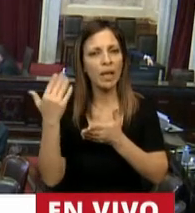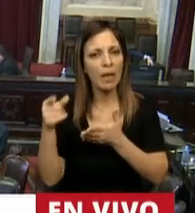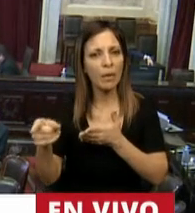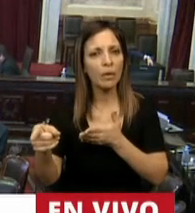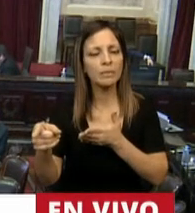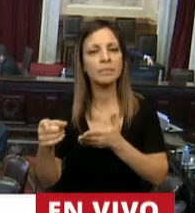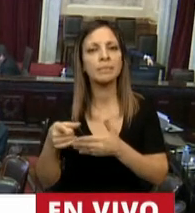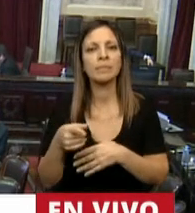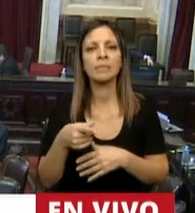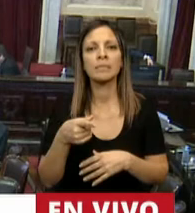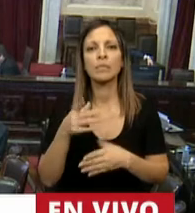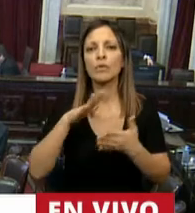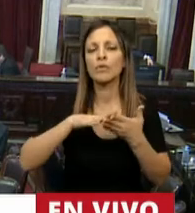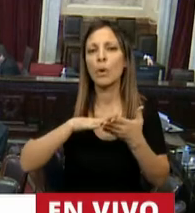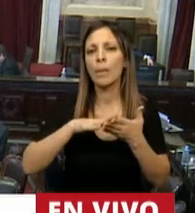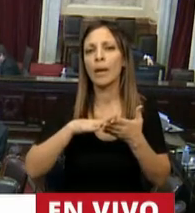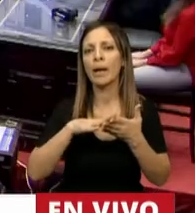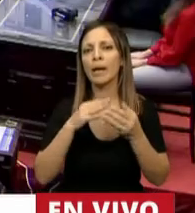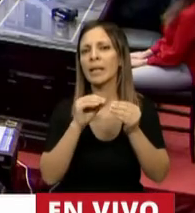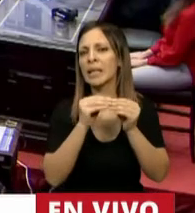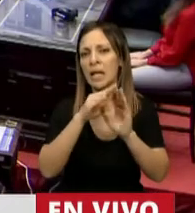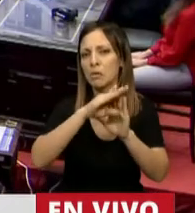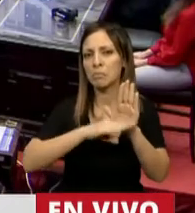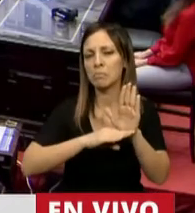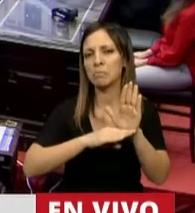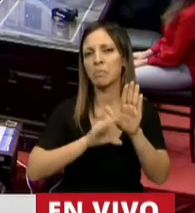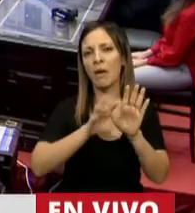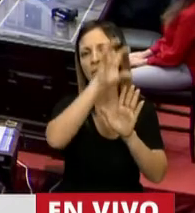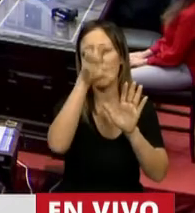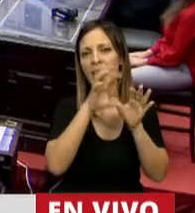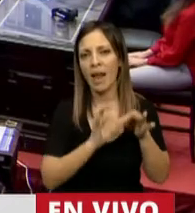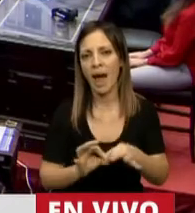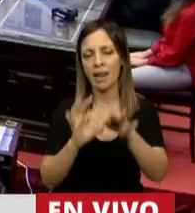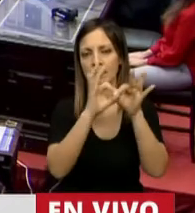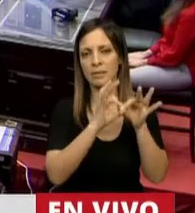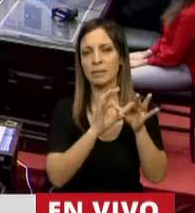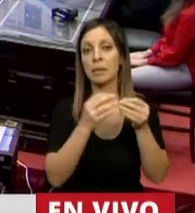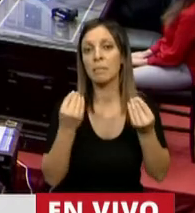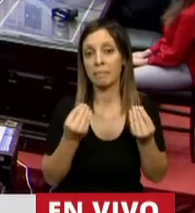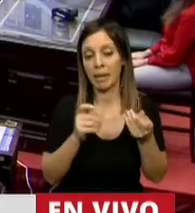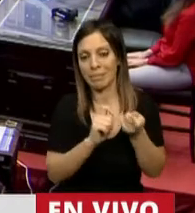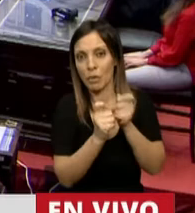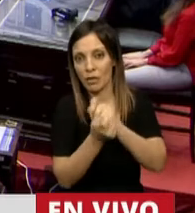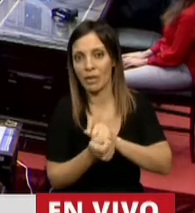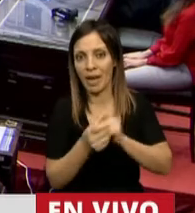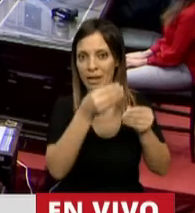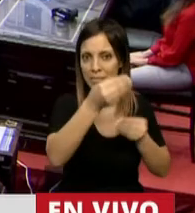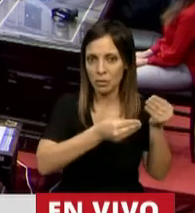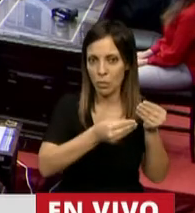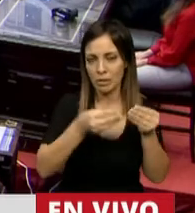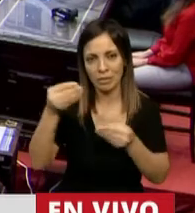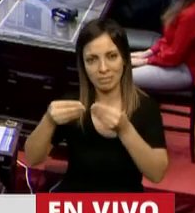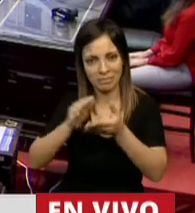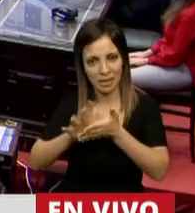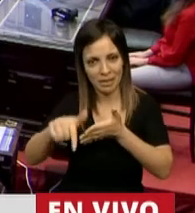hincapié en criterios esencialmente federales que se tomaron en cuenta para corregir y para reasignar partidas